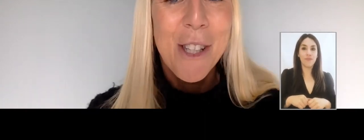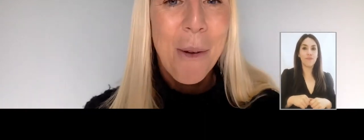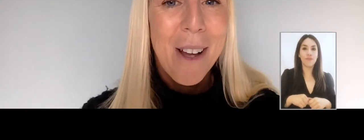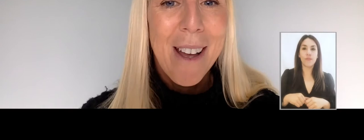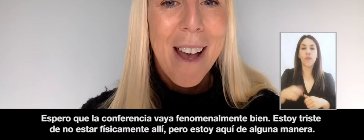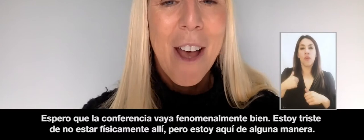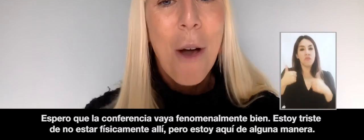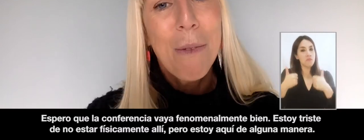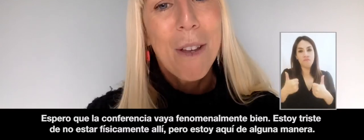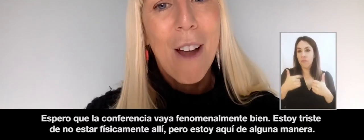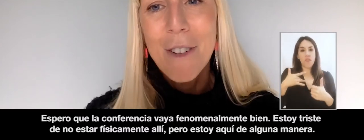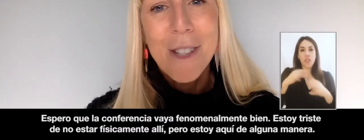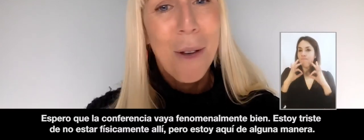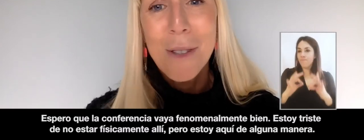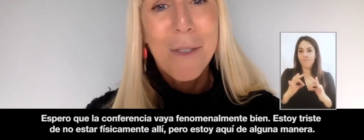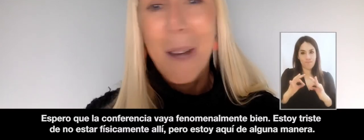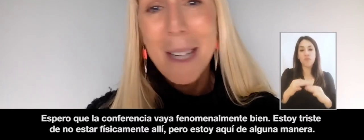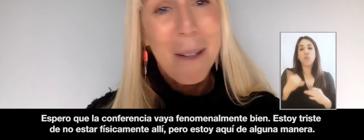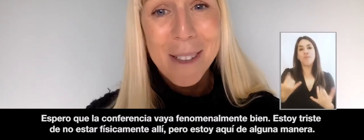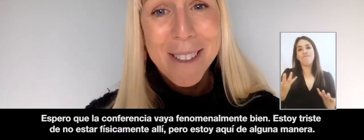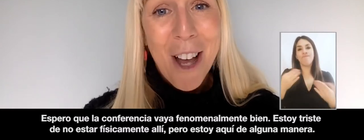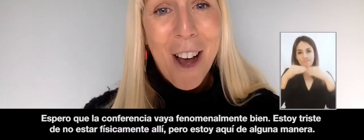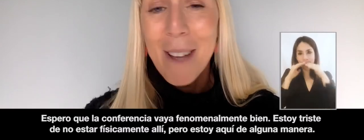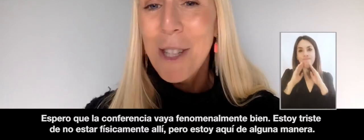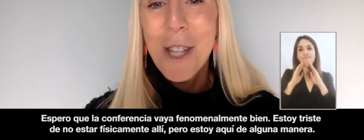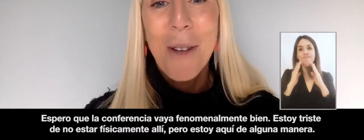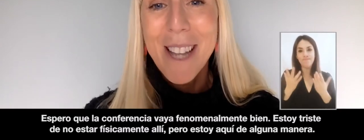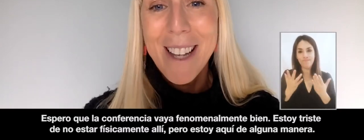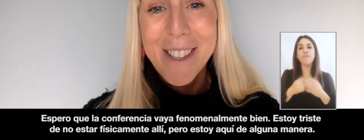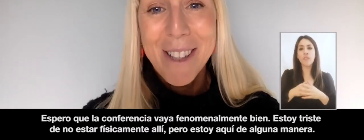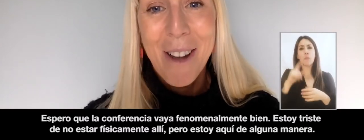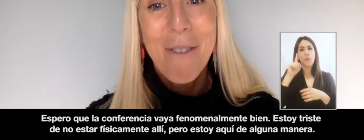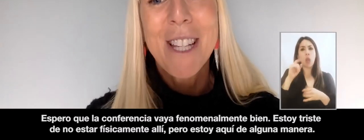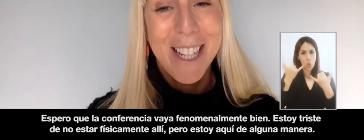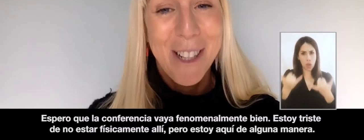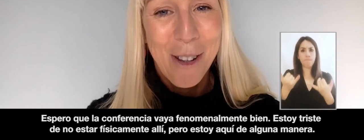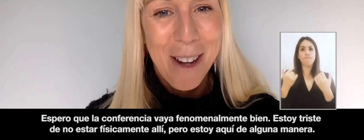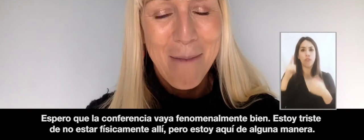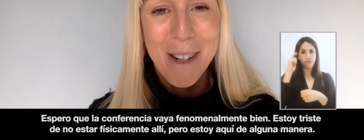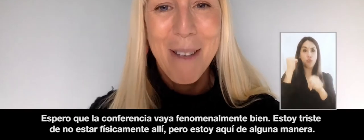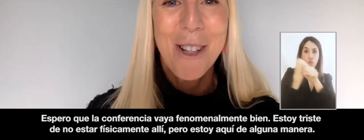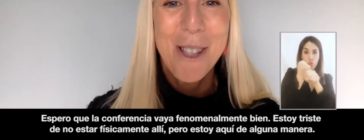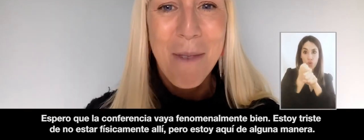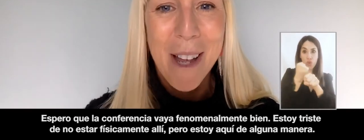So I hope the conference goes phenomenally well. I am so sad that I'm physically not there, but I'm here some way.